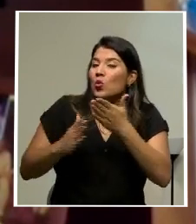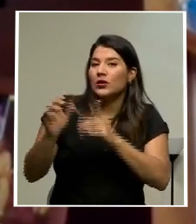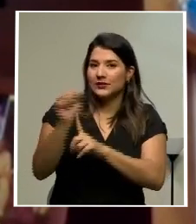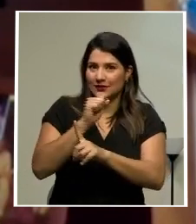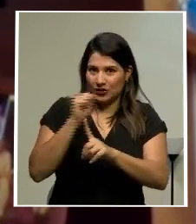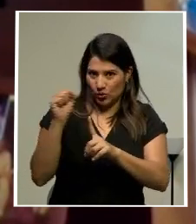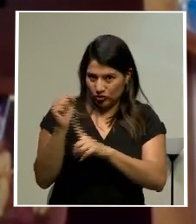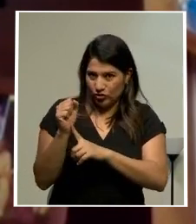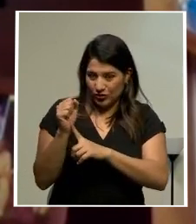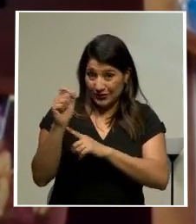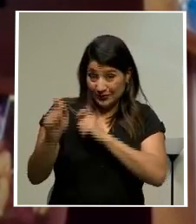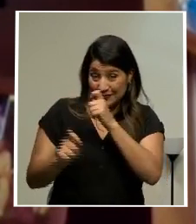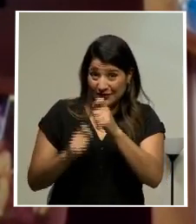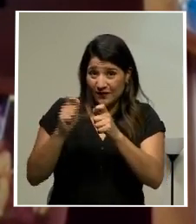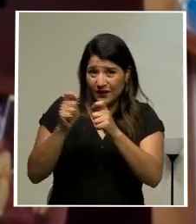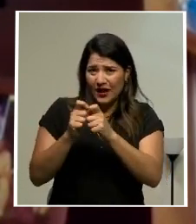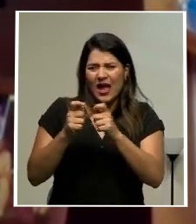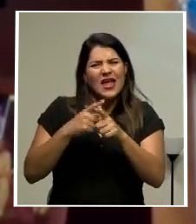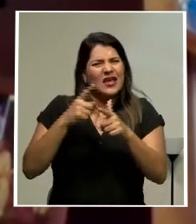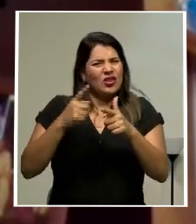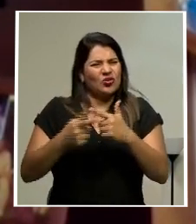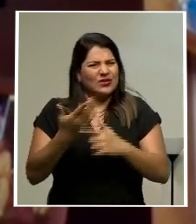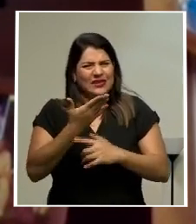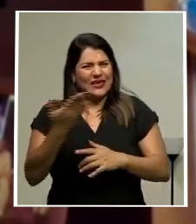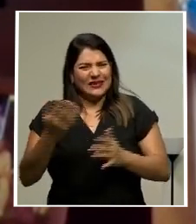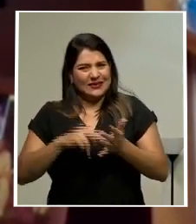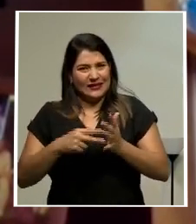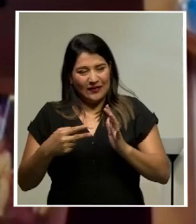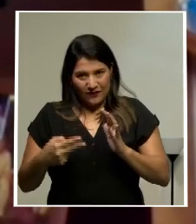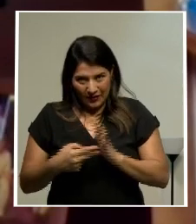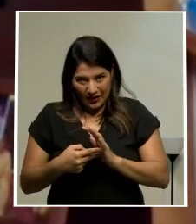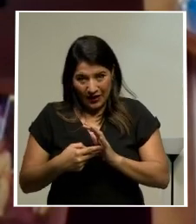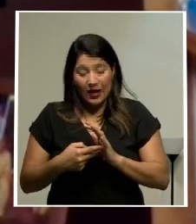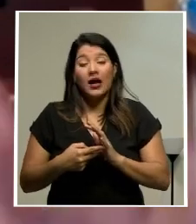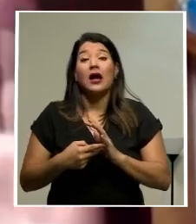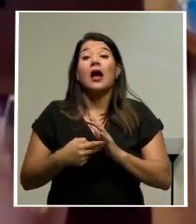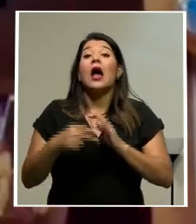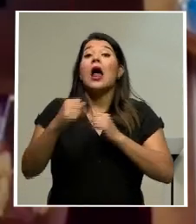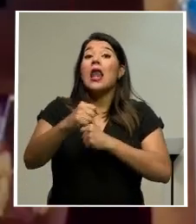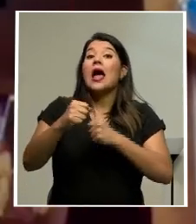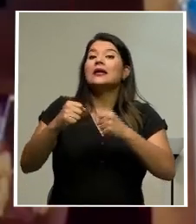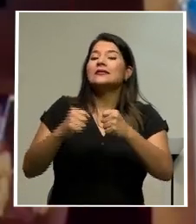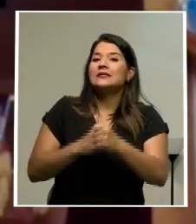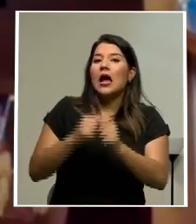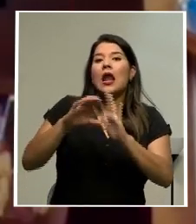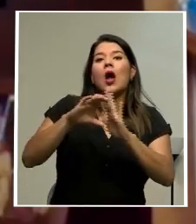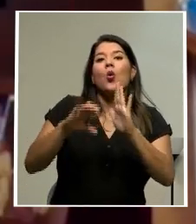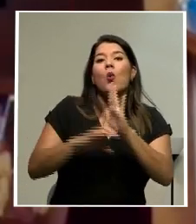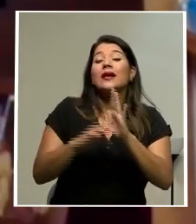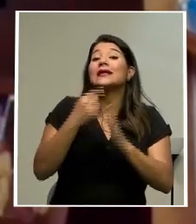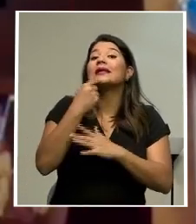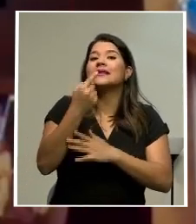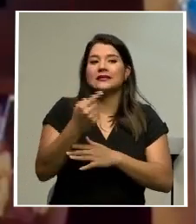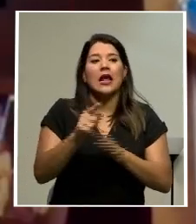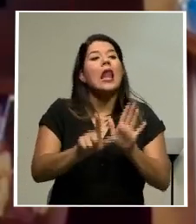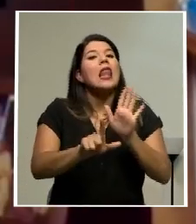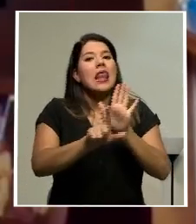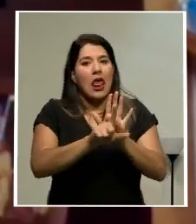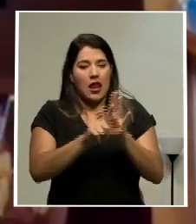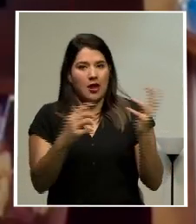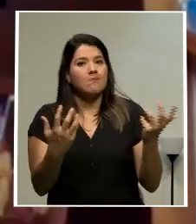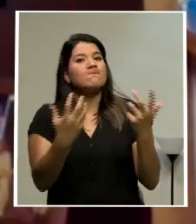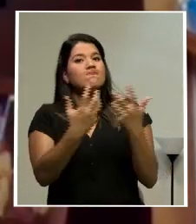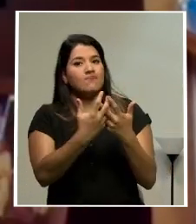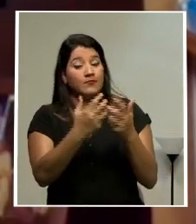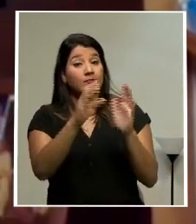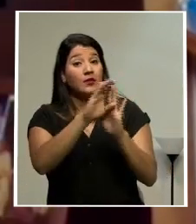Entonces, ¿qué es lo que está diciendo la sala? Está diciendo que la ley sigue, la ley es constitucional, pero cuando se vaya